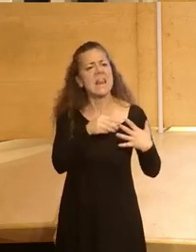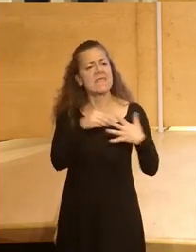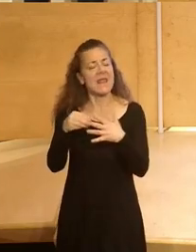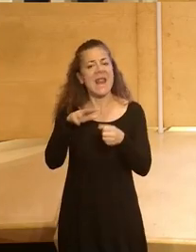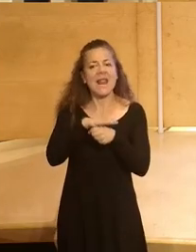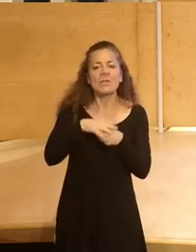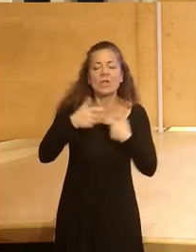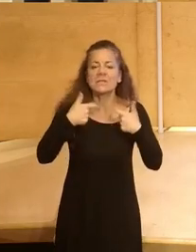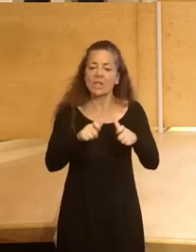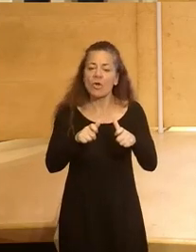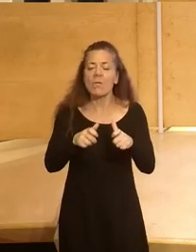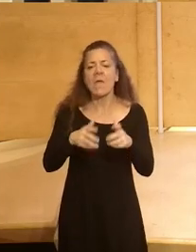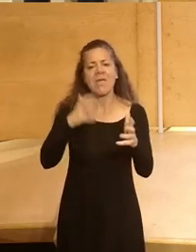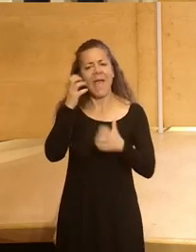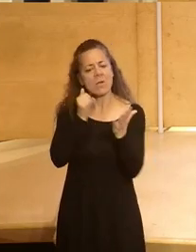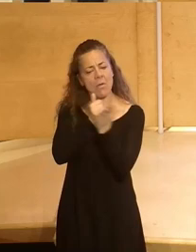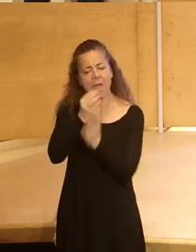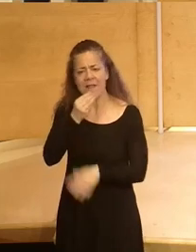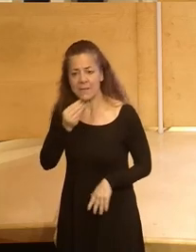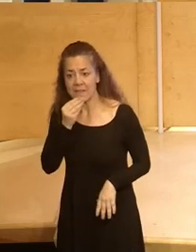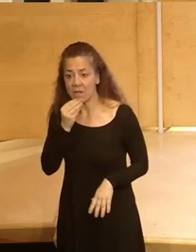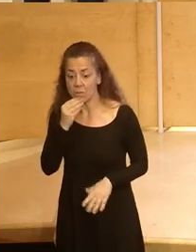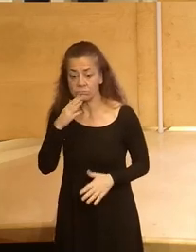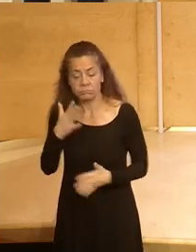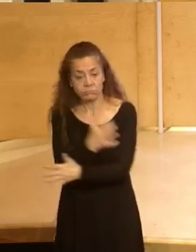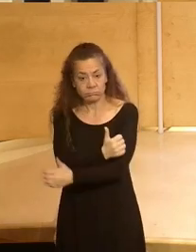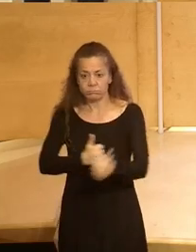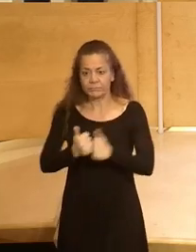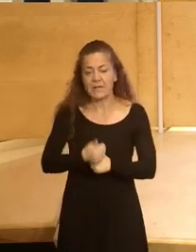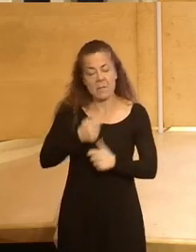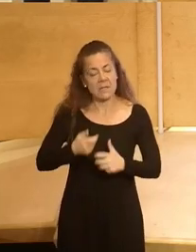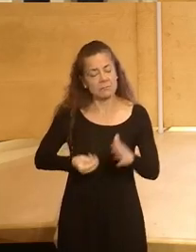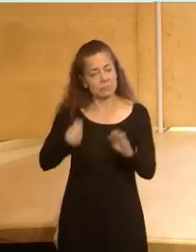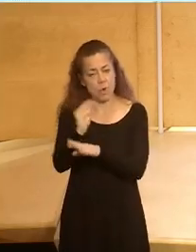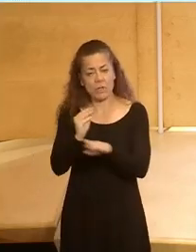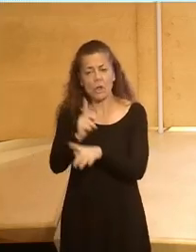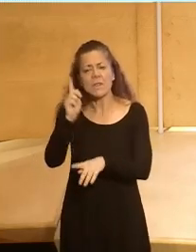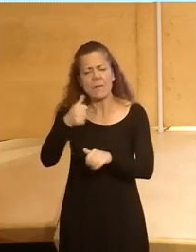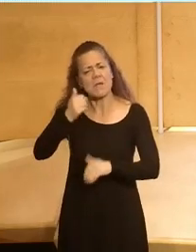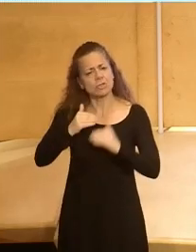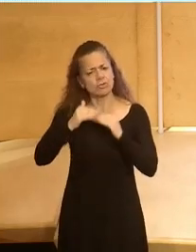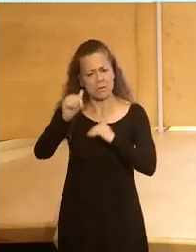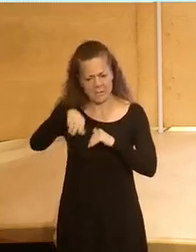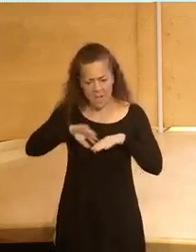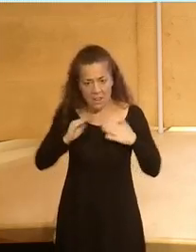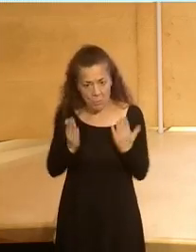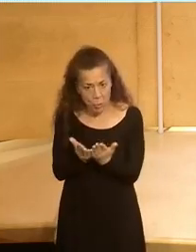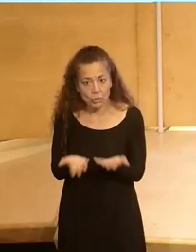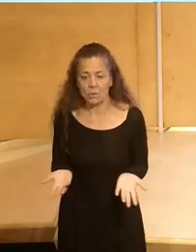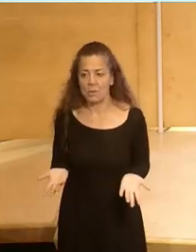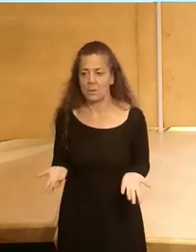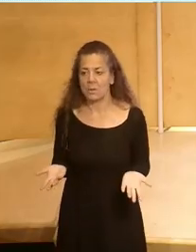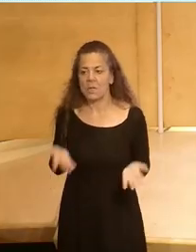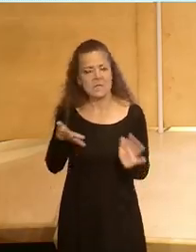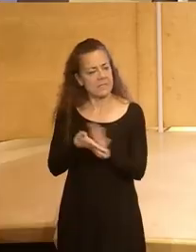el sector agroalimentario convertirlo en uno de los más productivos pero también de los más sostenibles del mundo es que